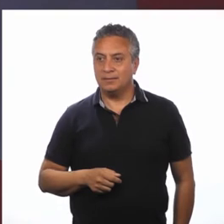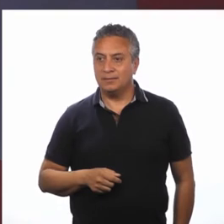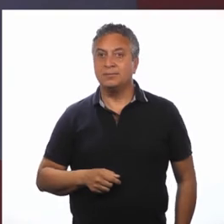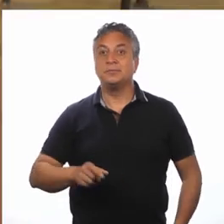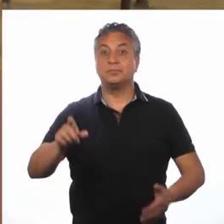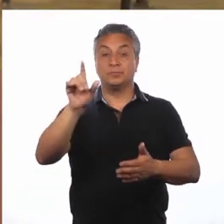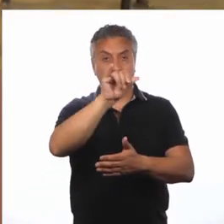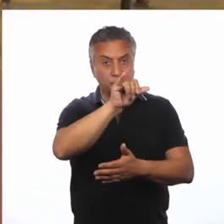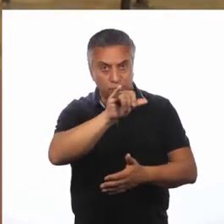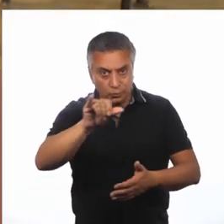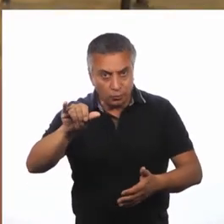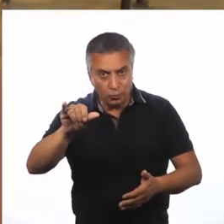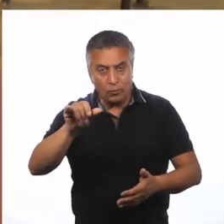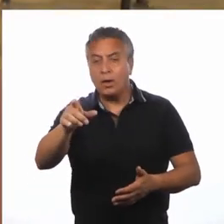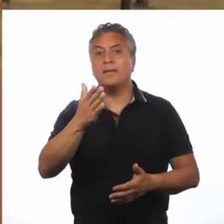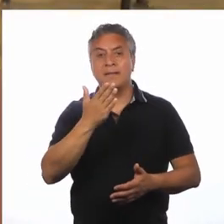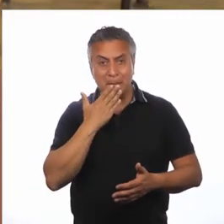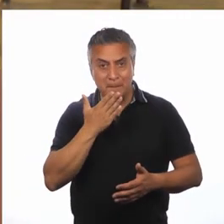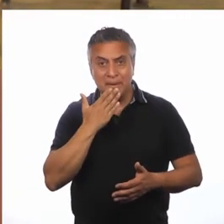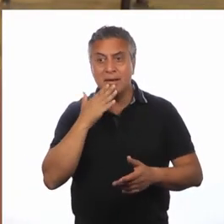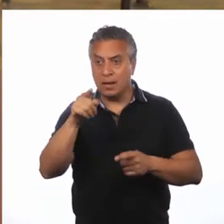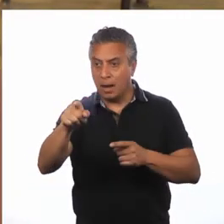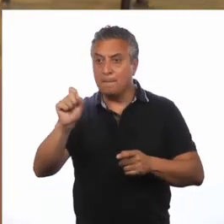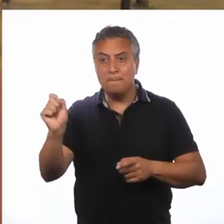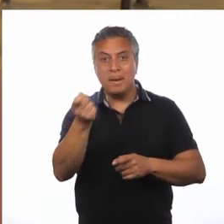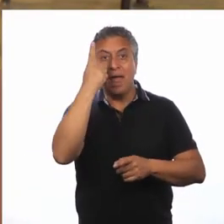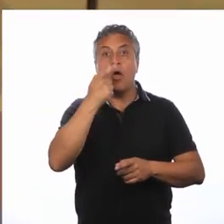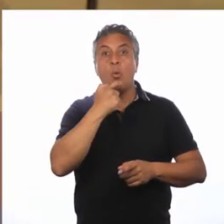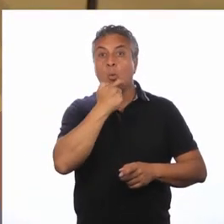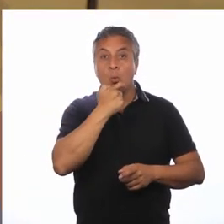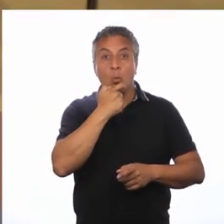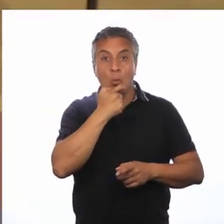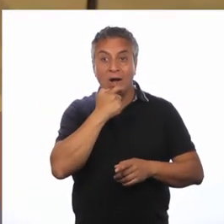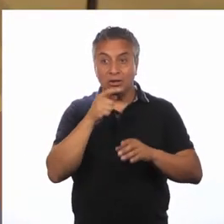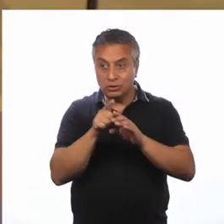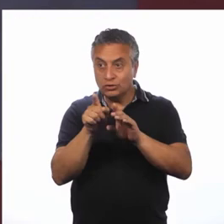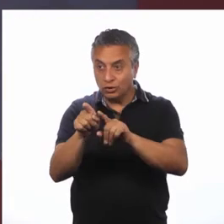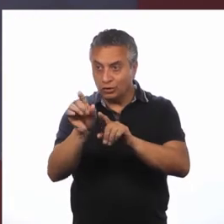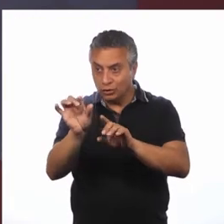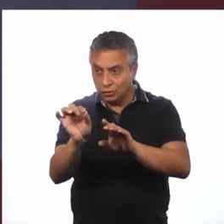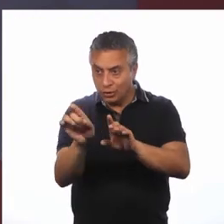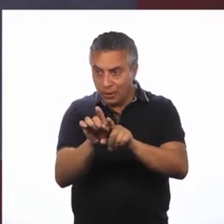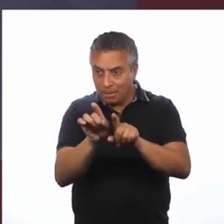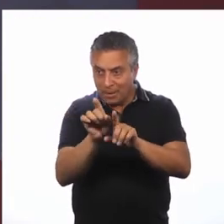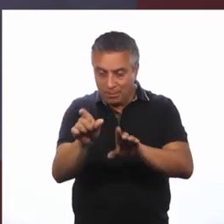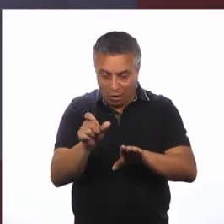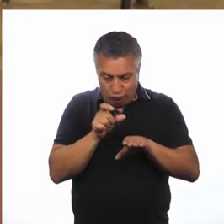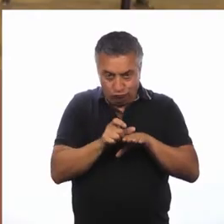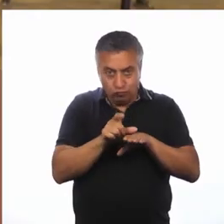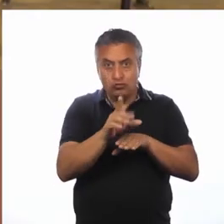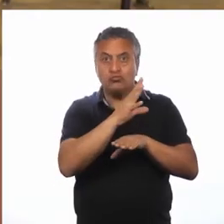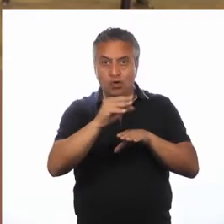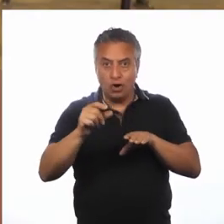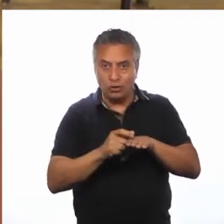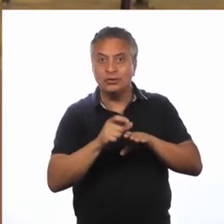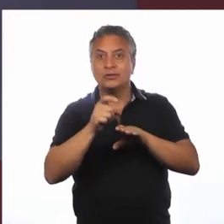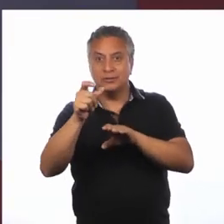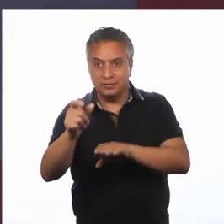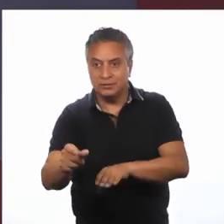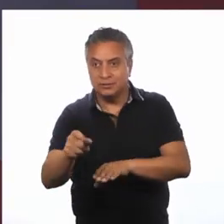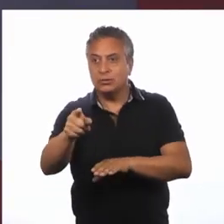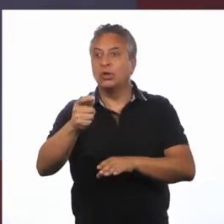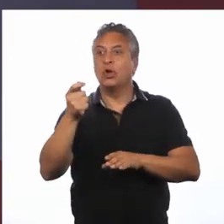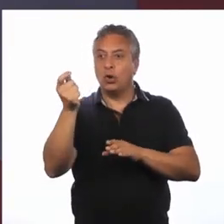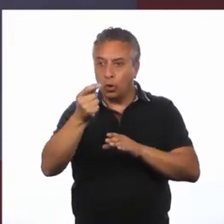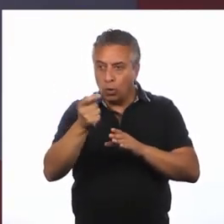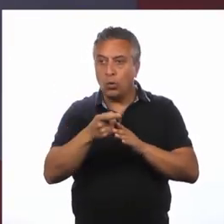Y luego Siguiendo la medida De nuestro primer hueso De nuestro dedo Seguiremos dibujando